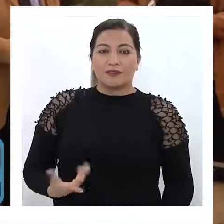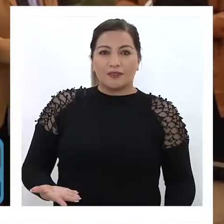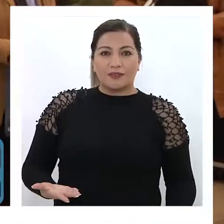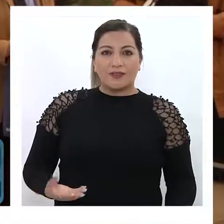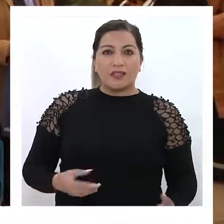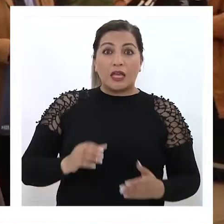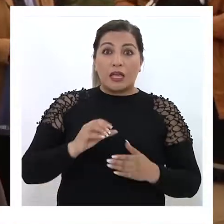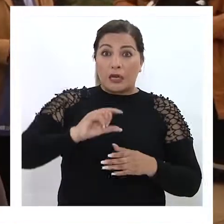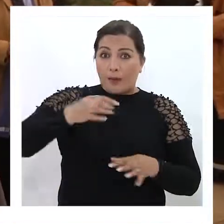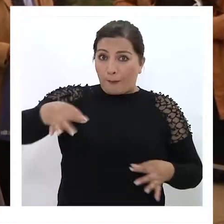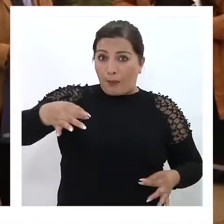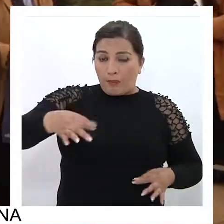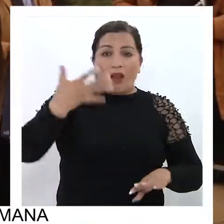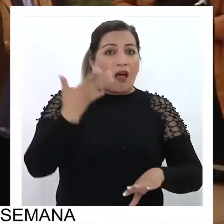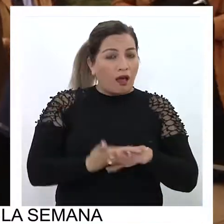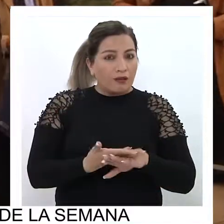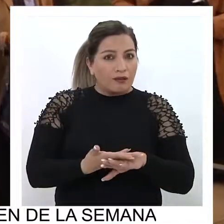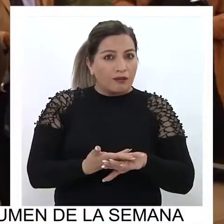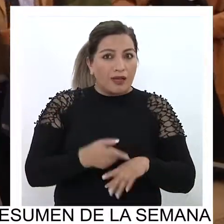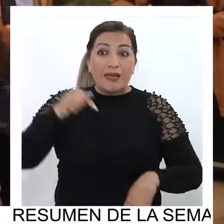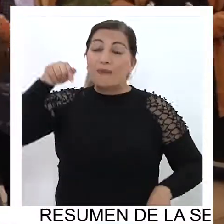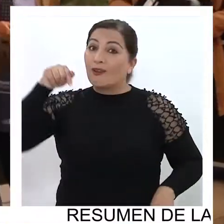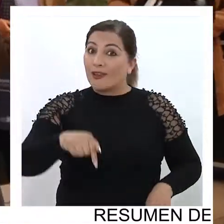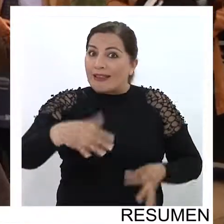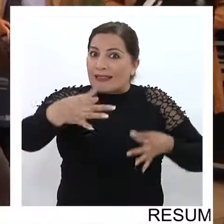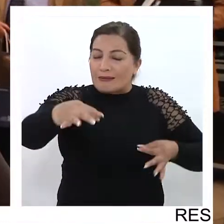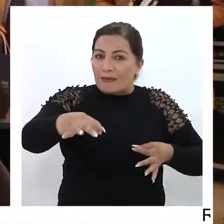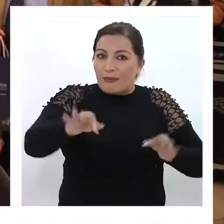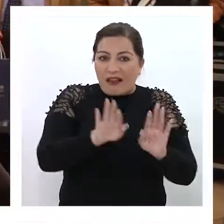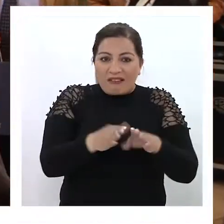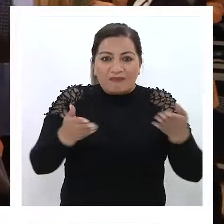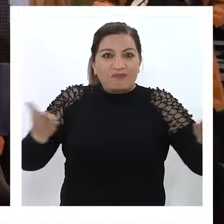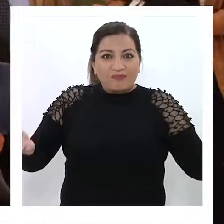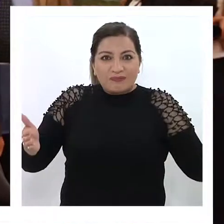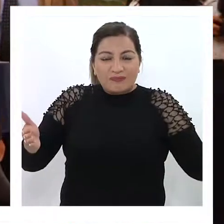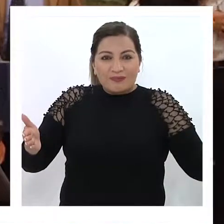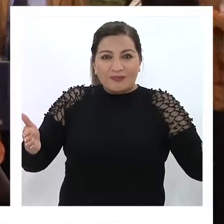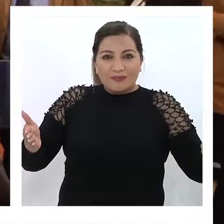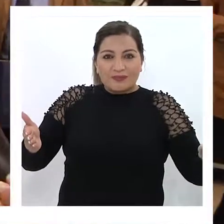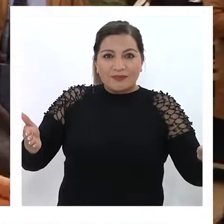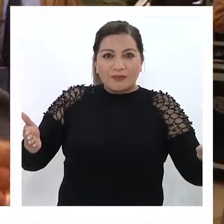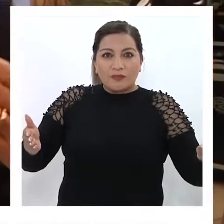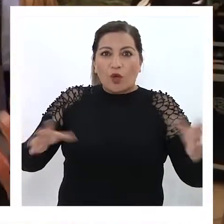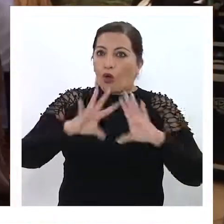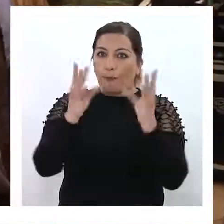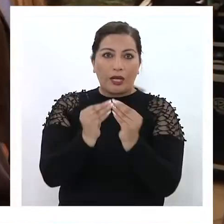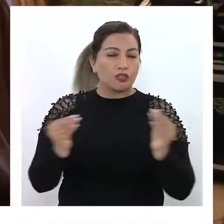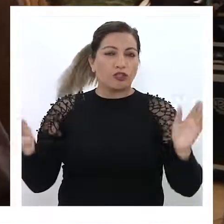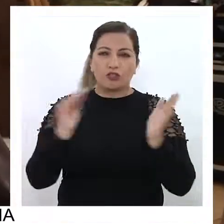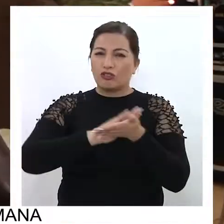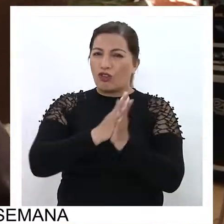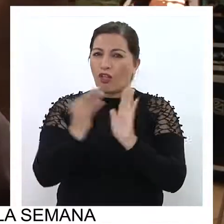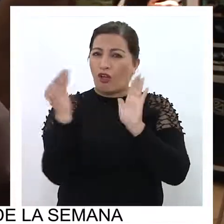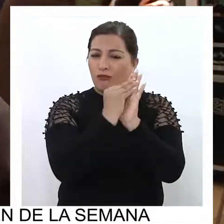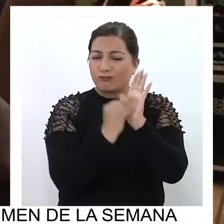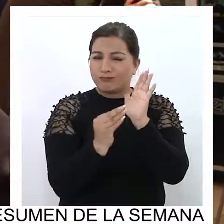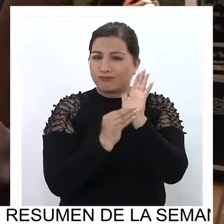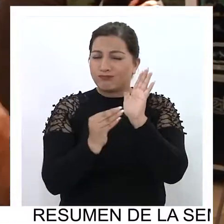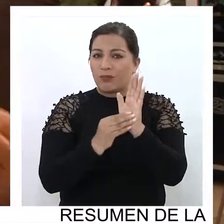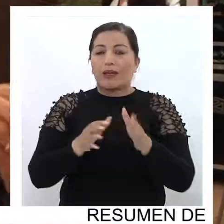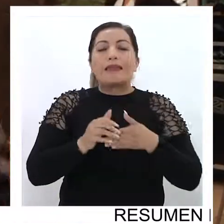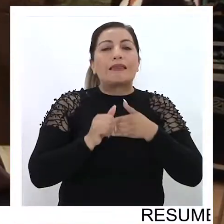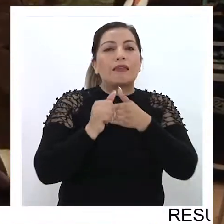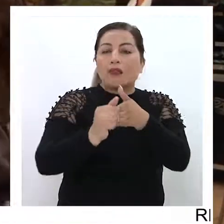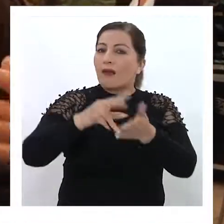pueden haber, sí, ya las han habido, pero estas son muy completas, te